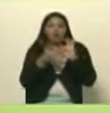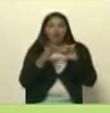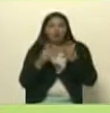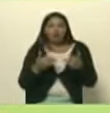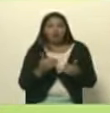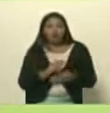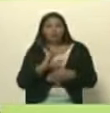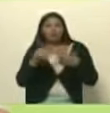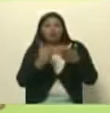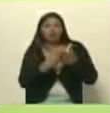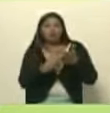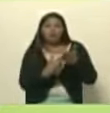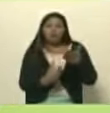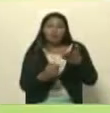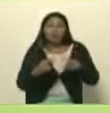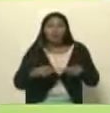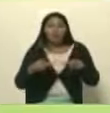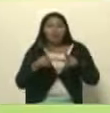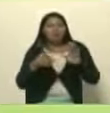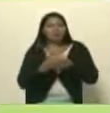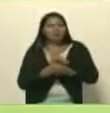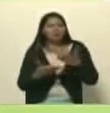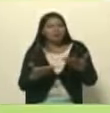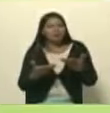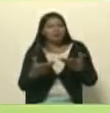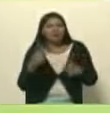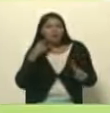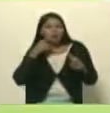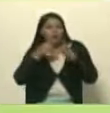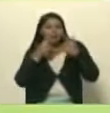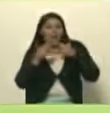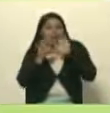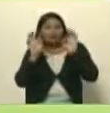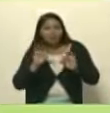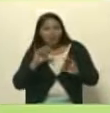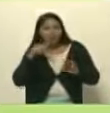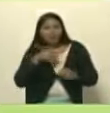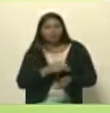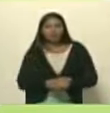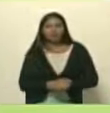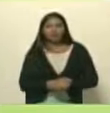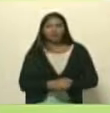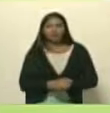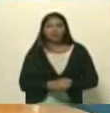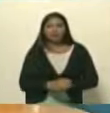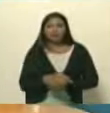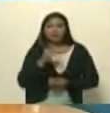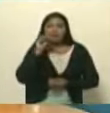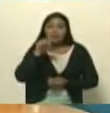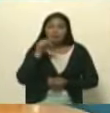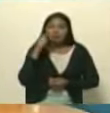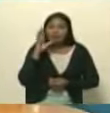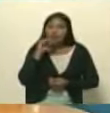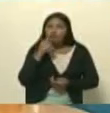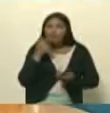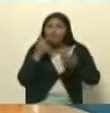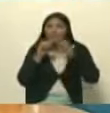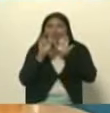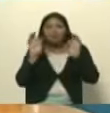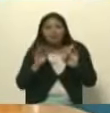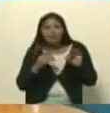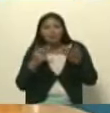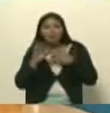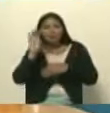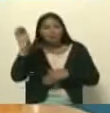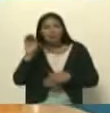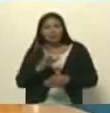propuestas desde una una actoría diferente y eso es eso no no existe creo en